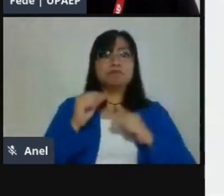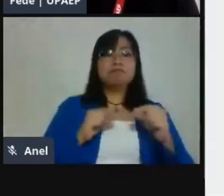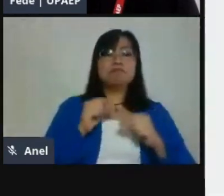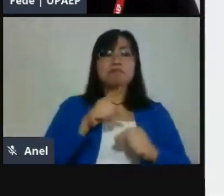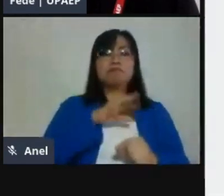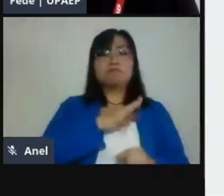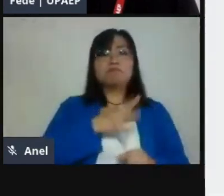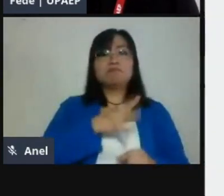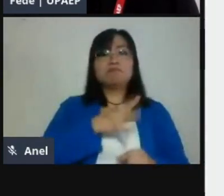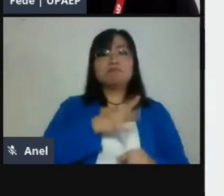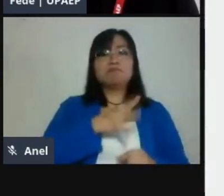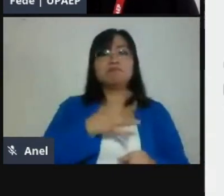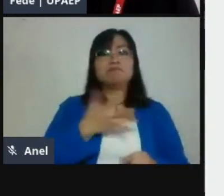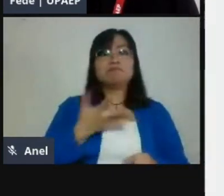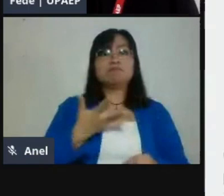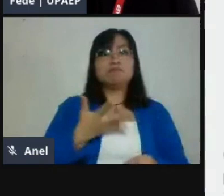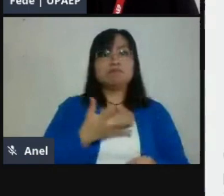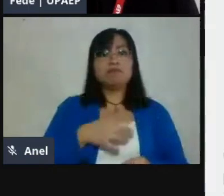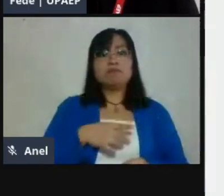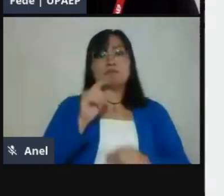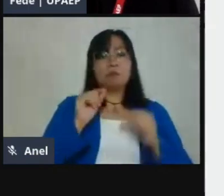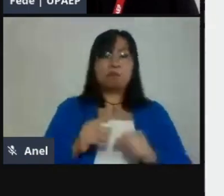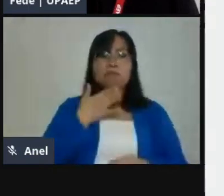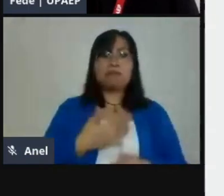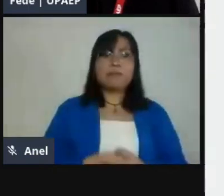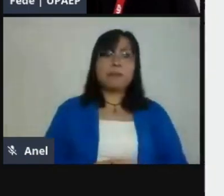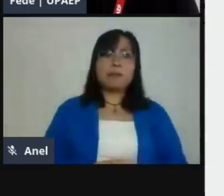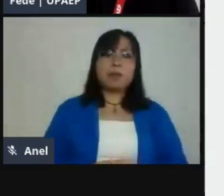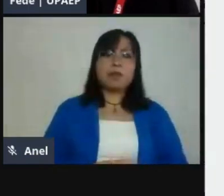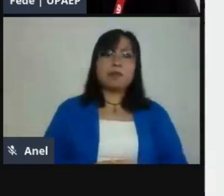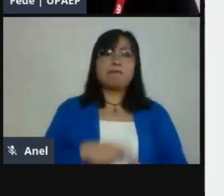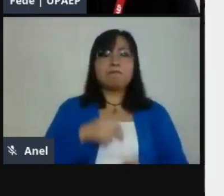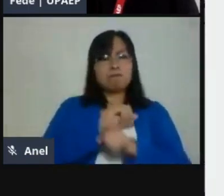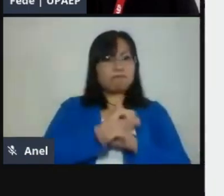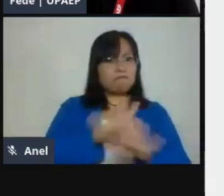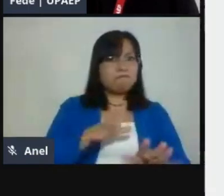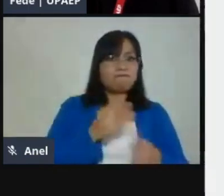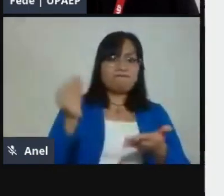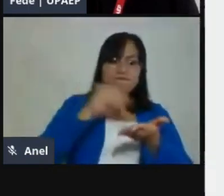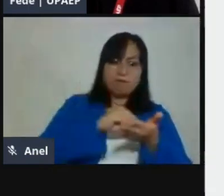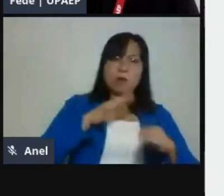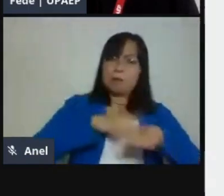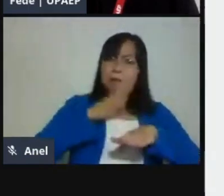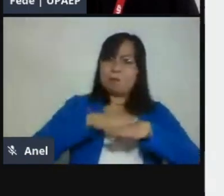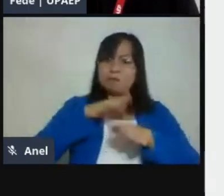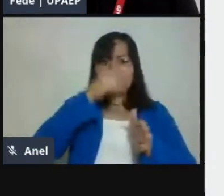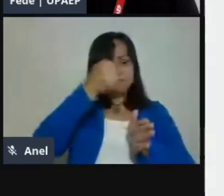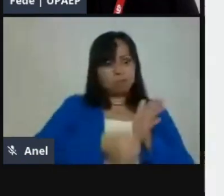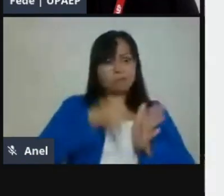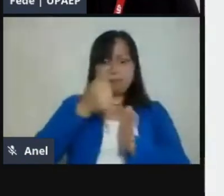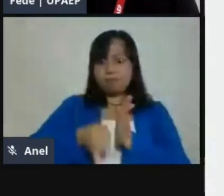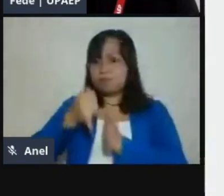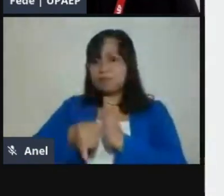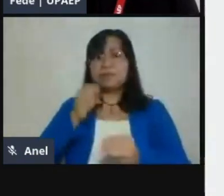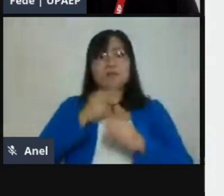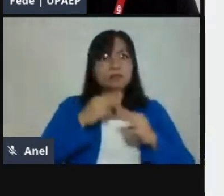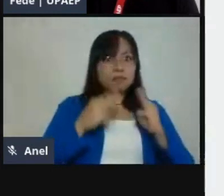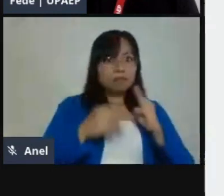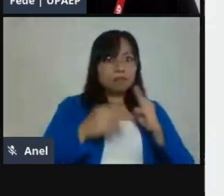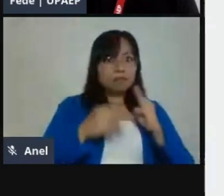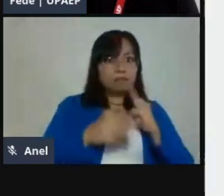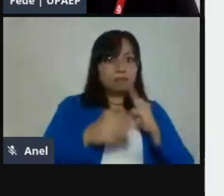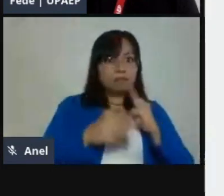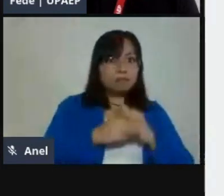sitio. Vas poniendo todo lo que necesites. Vas insertando. Aquí vienen los botones. Jalas la